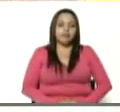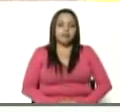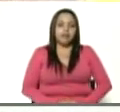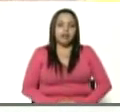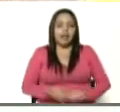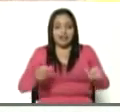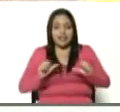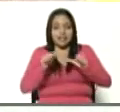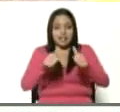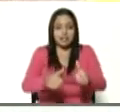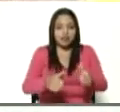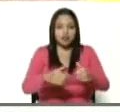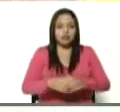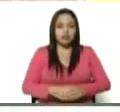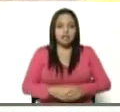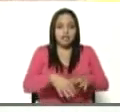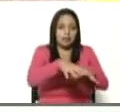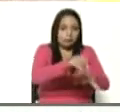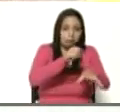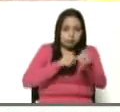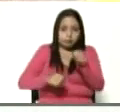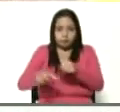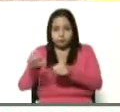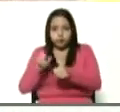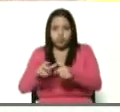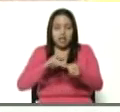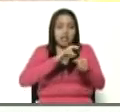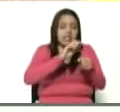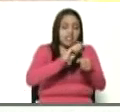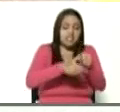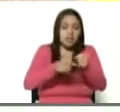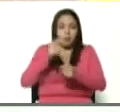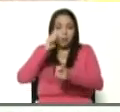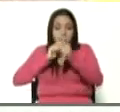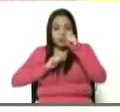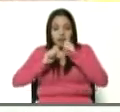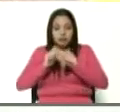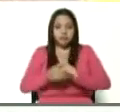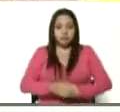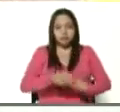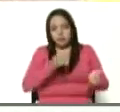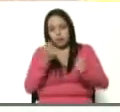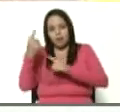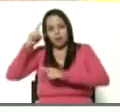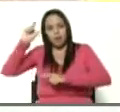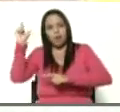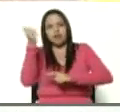inicio de la cosecha de cebolla, no digo más, Huarico.